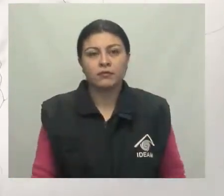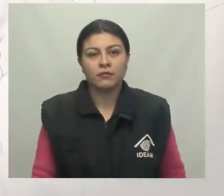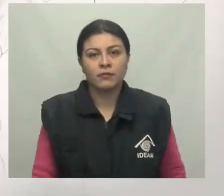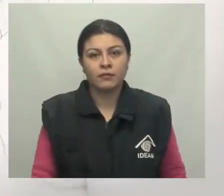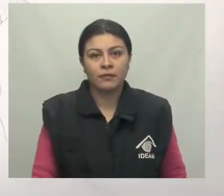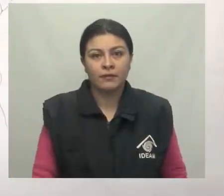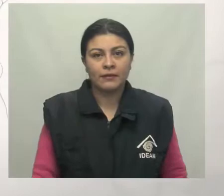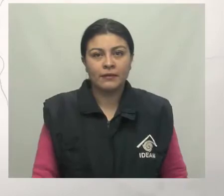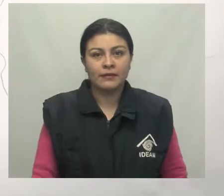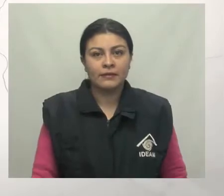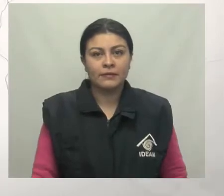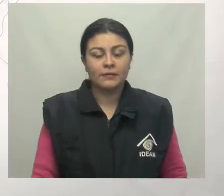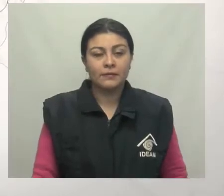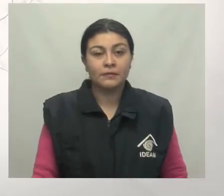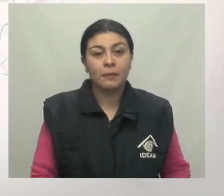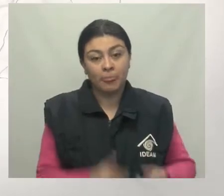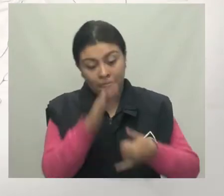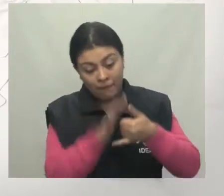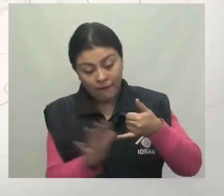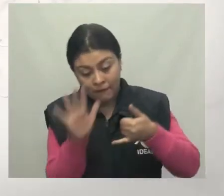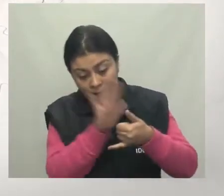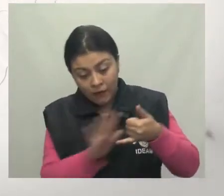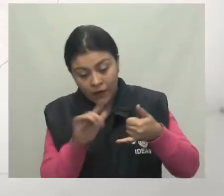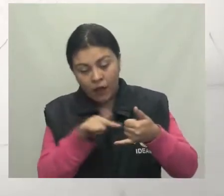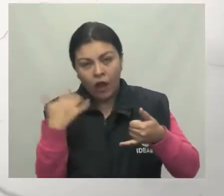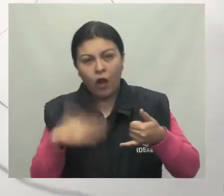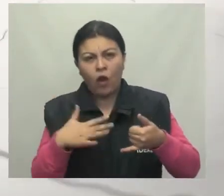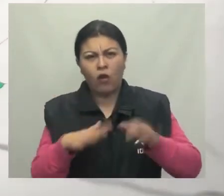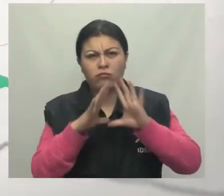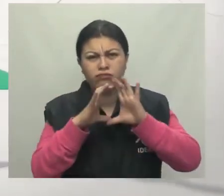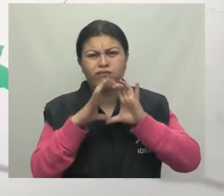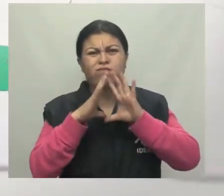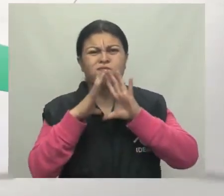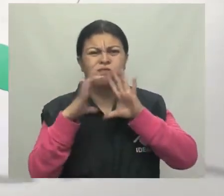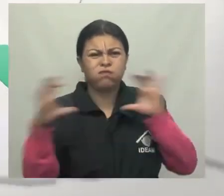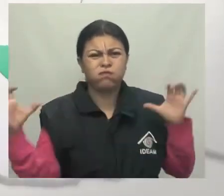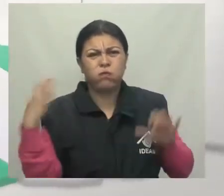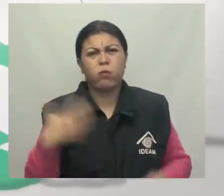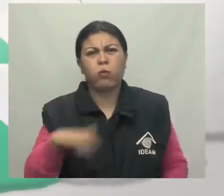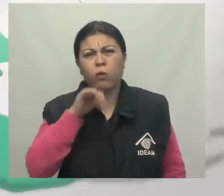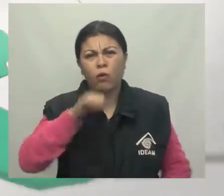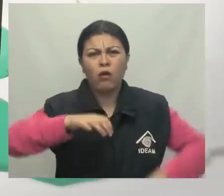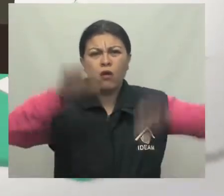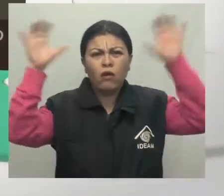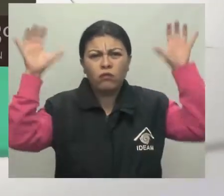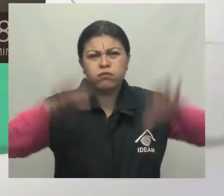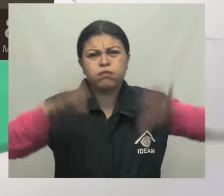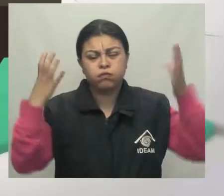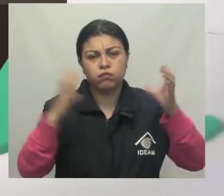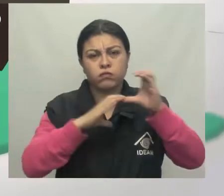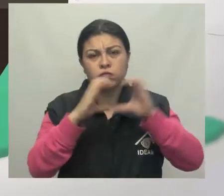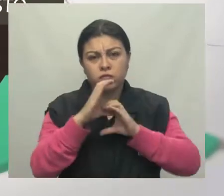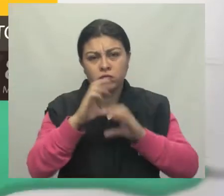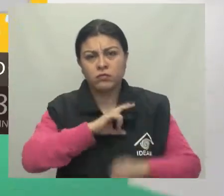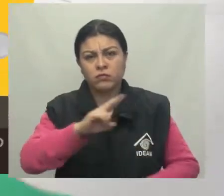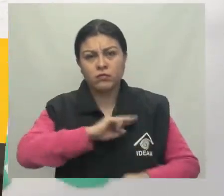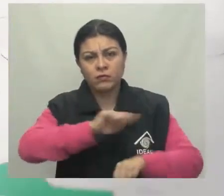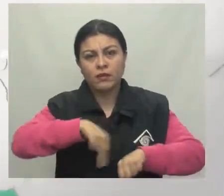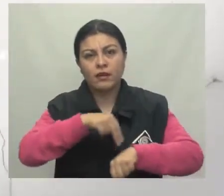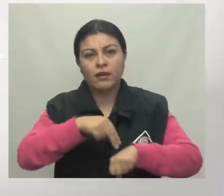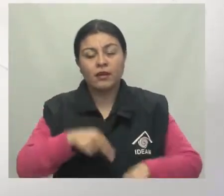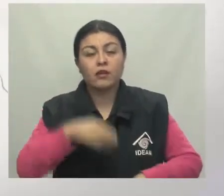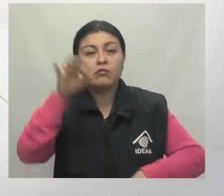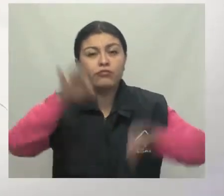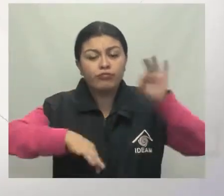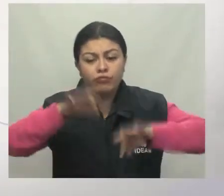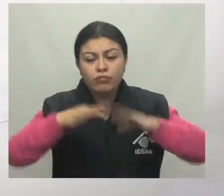Para el litoral del Pacífico se prevé un incremento de la nubosidad con lluvias sobre sectores del Cauca, Valle y Nariño y lloviznas sobre el